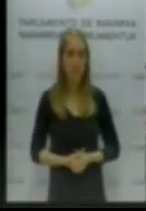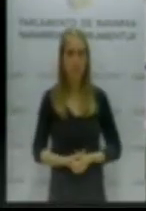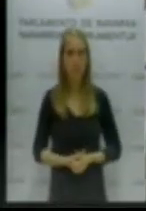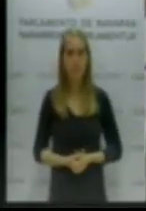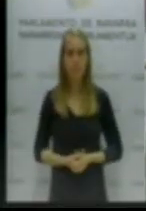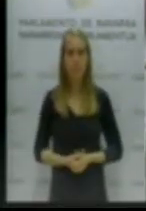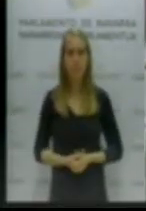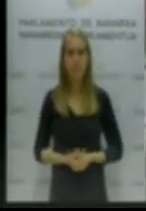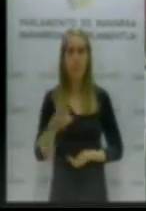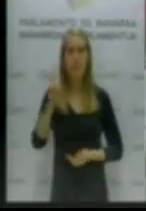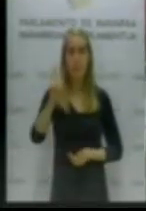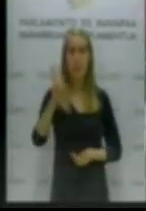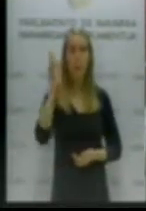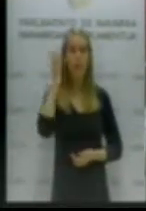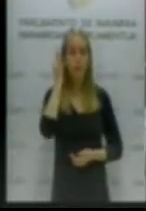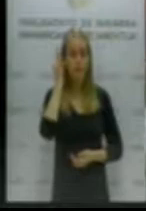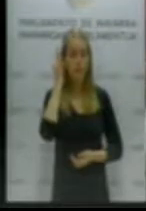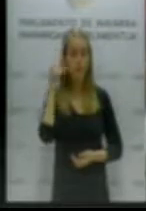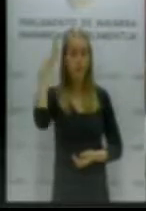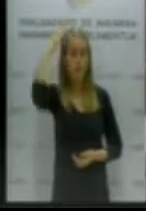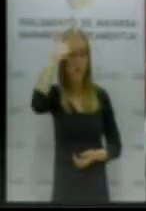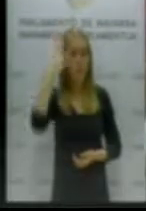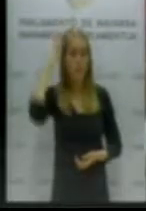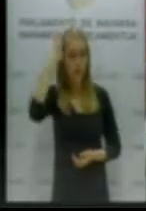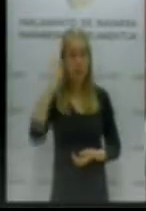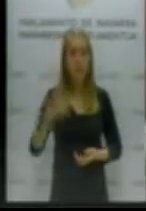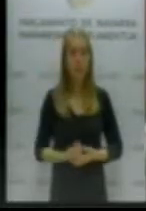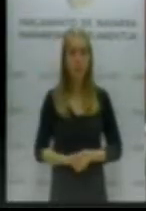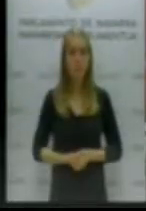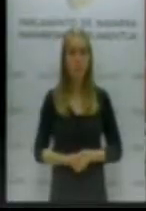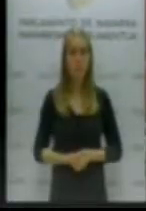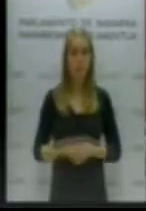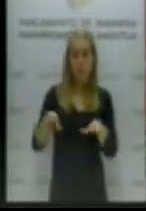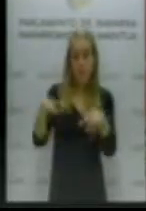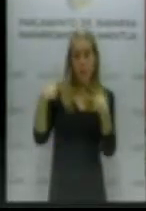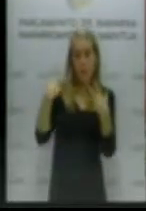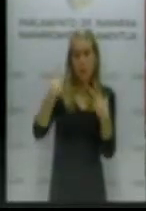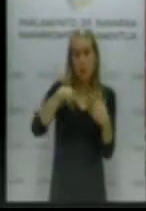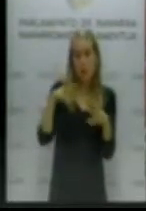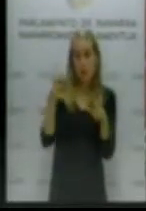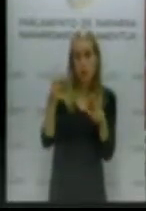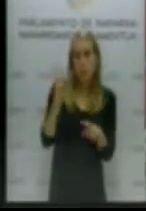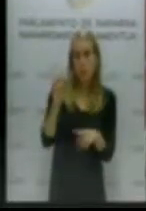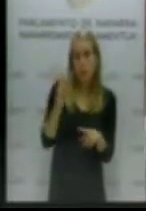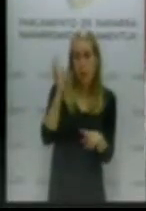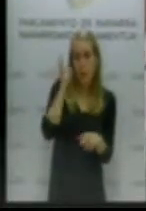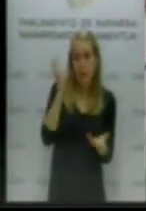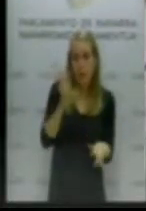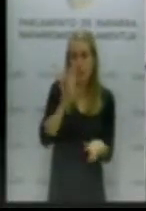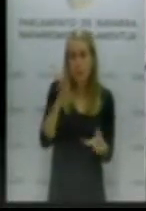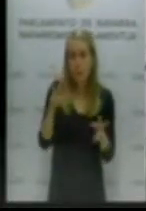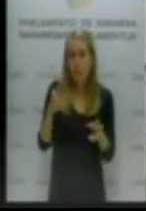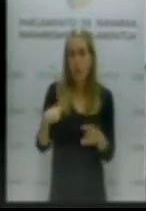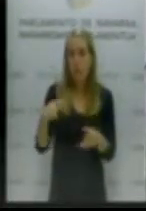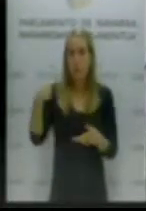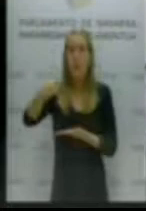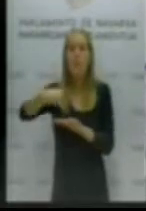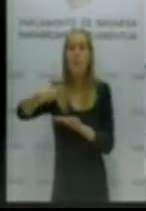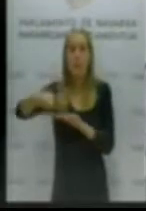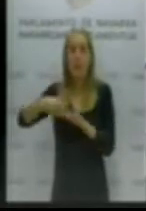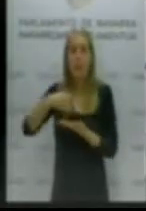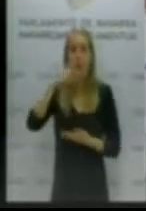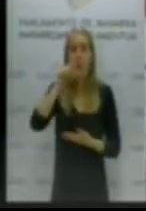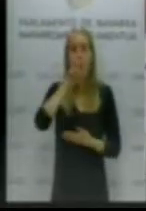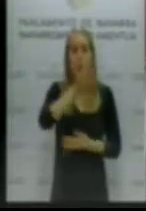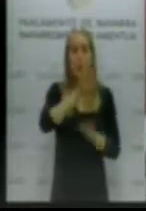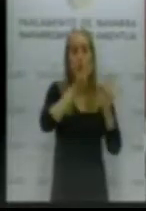Las viudas en Navarra, me van a permitir que hable de viudas porque los anticipos son solicitados en el 99